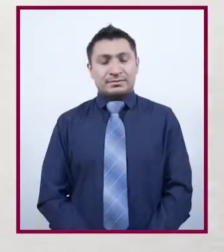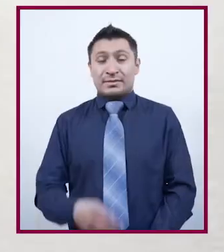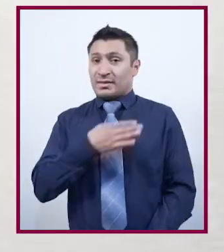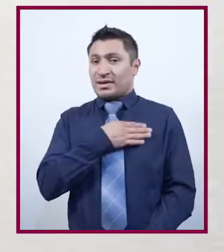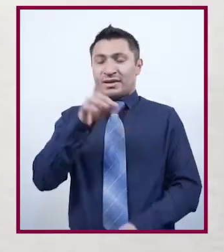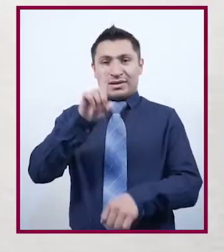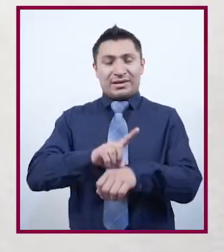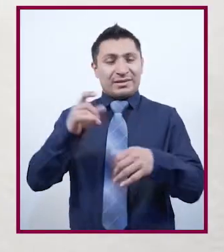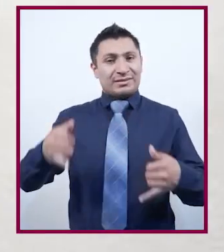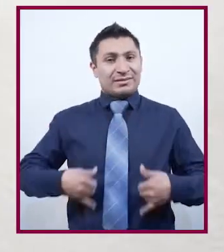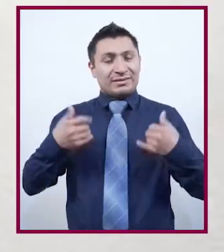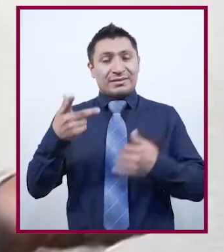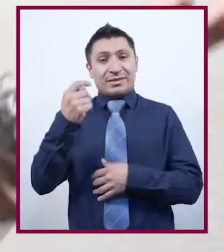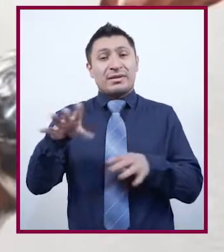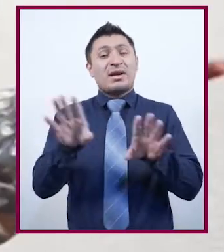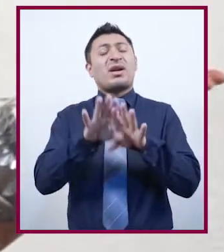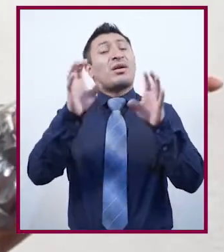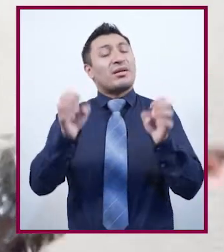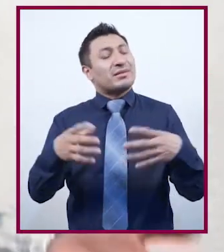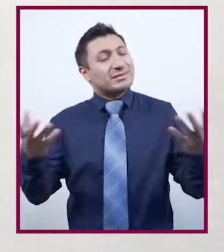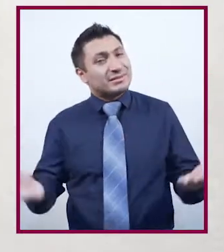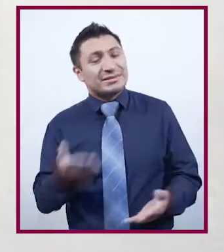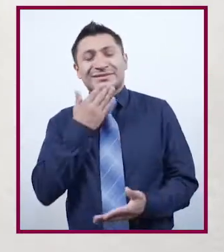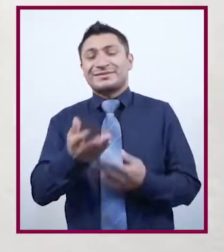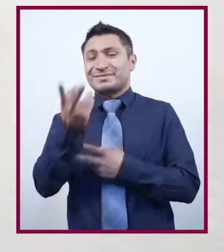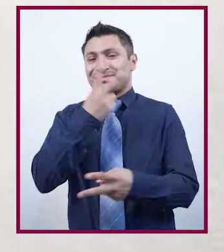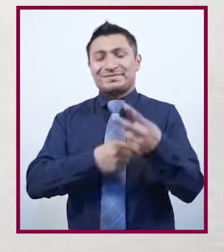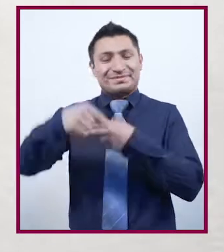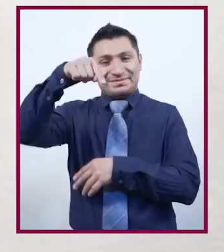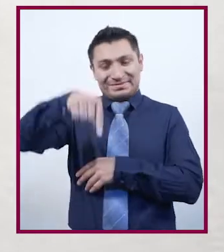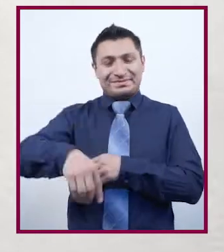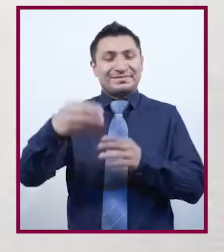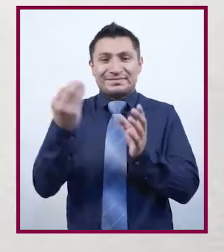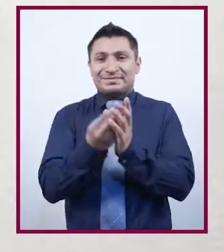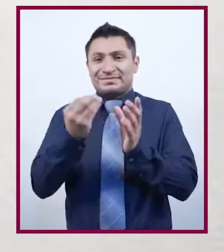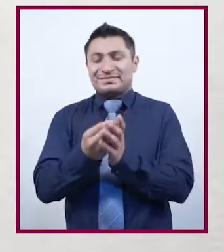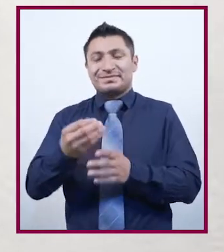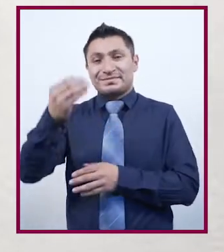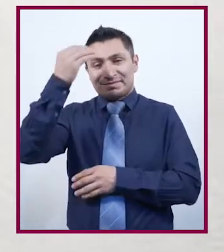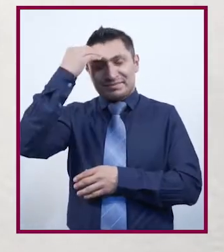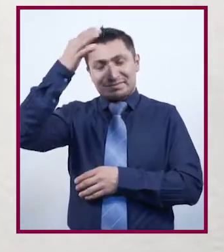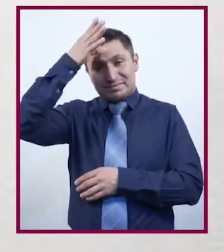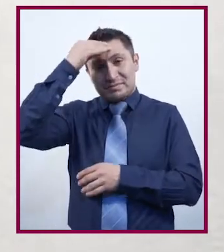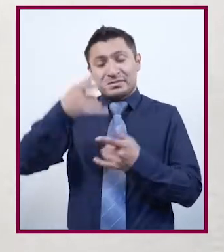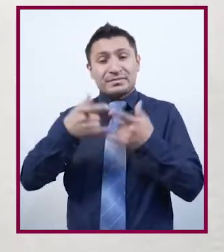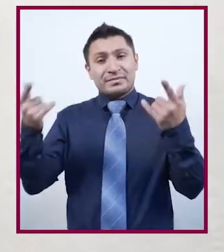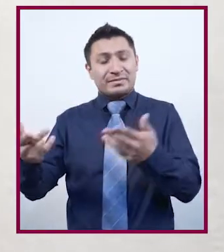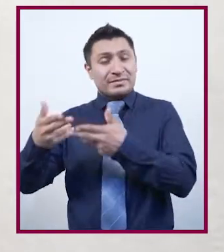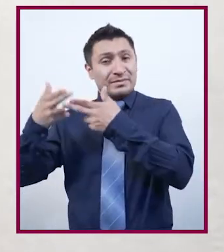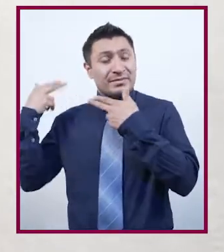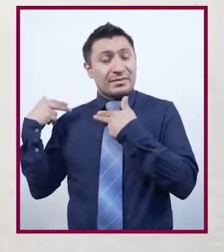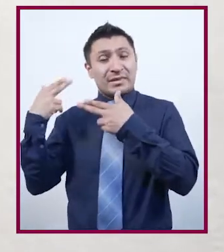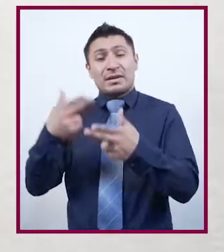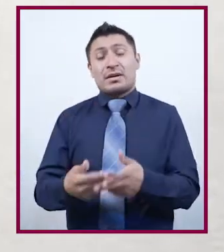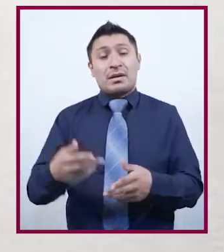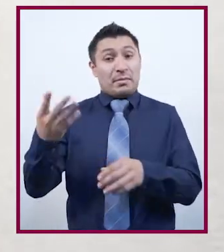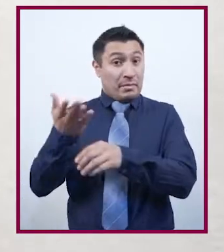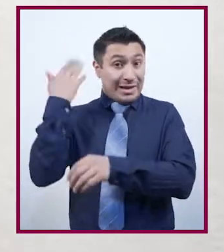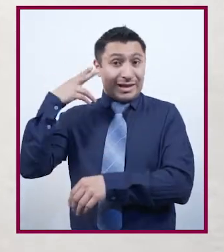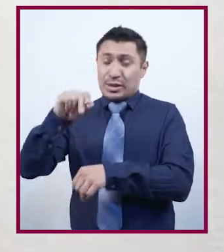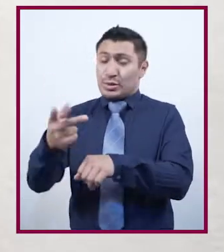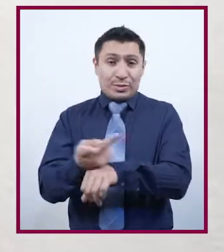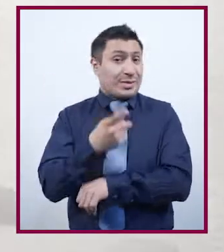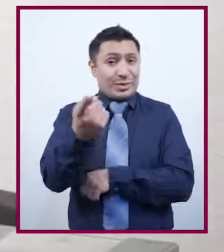¡Buen día, Jóvenes en TV! ¿Cómo les va? Les damos la bienvenida a este programa de Conciencia Histórica El pasado no ha pasado.